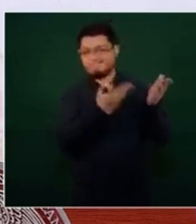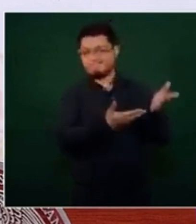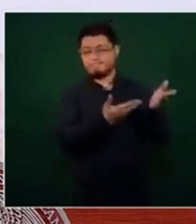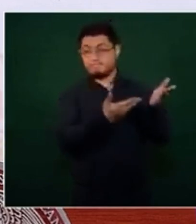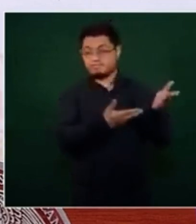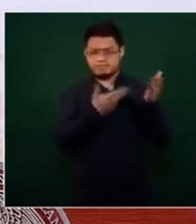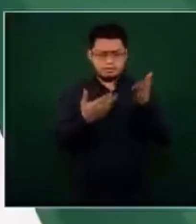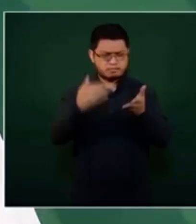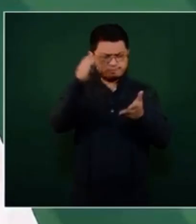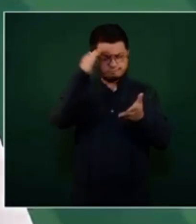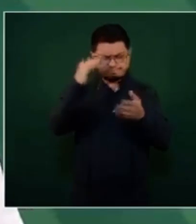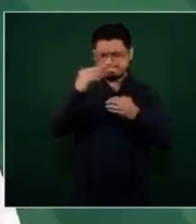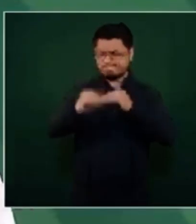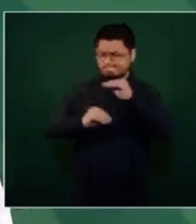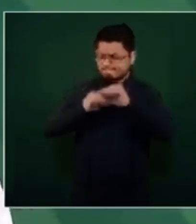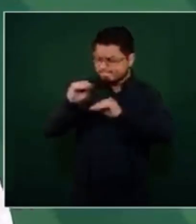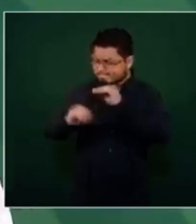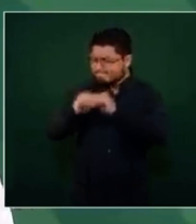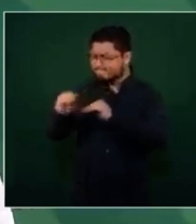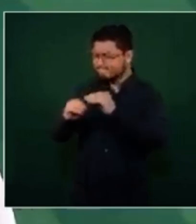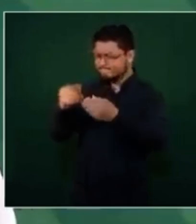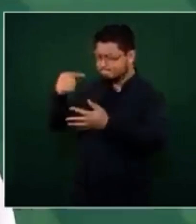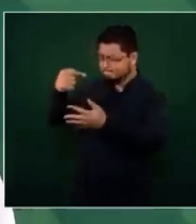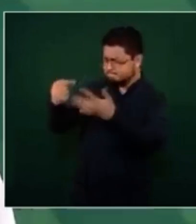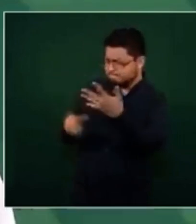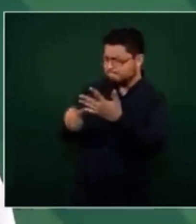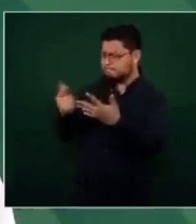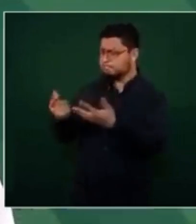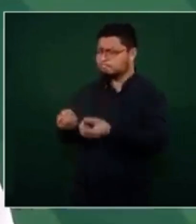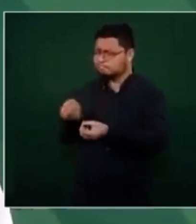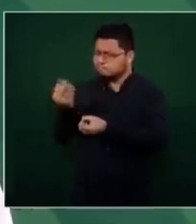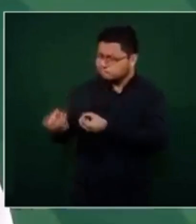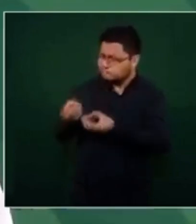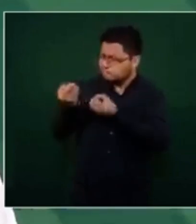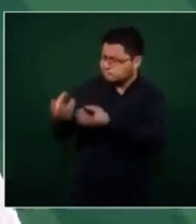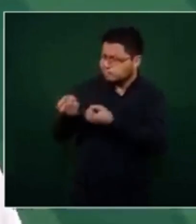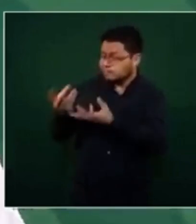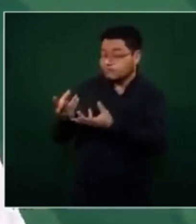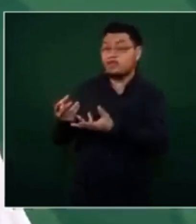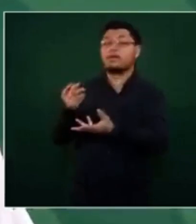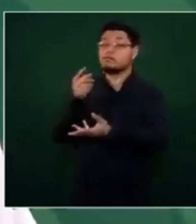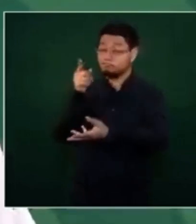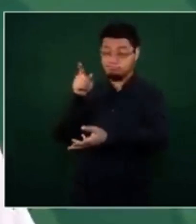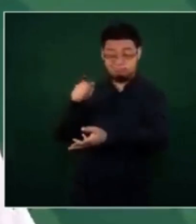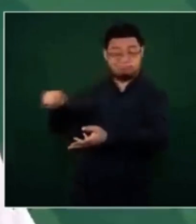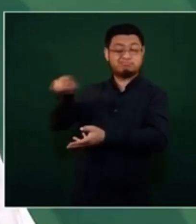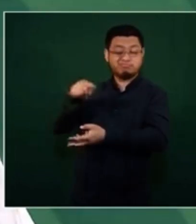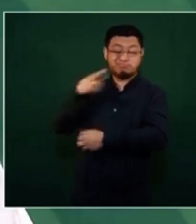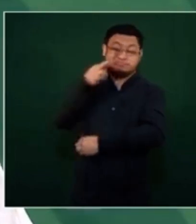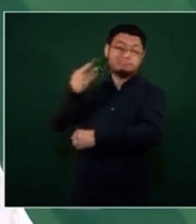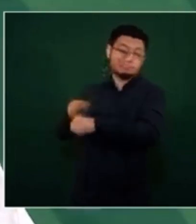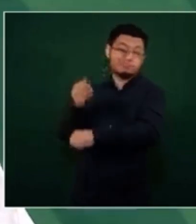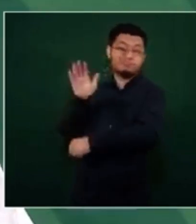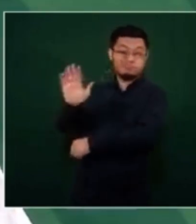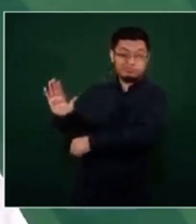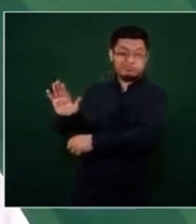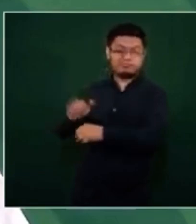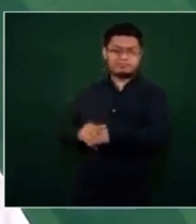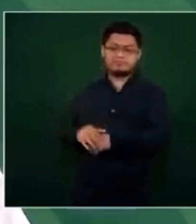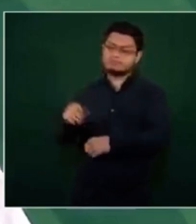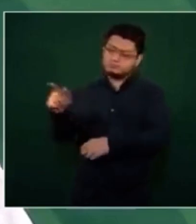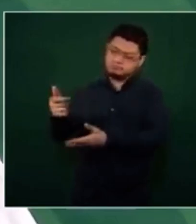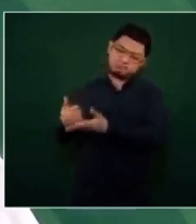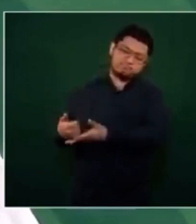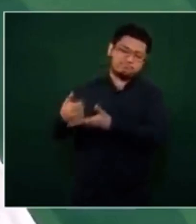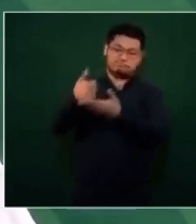diseño estratégico y la operación. Y también fue crucial la coordinación de programas de desarrollo para el